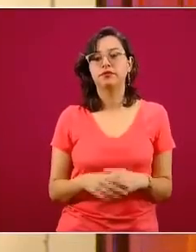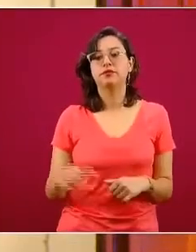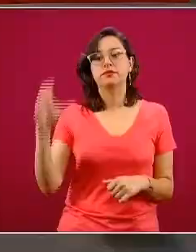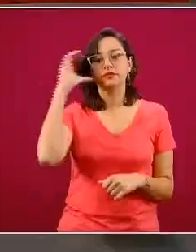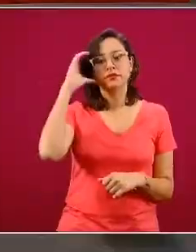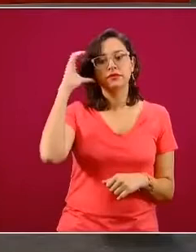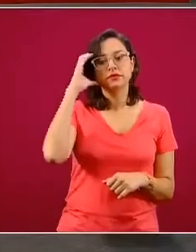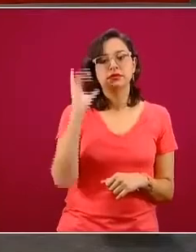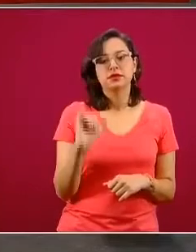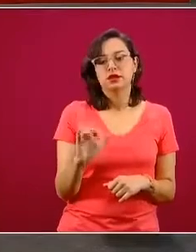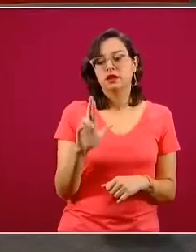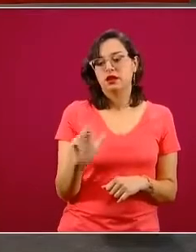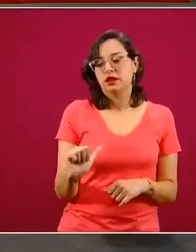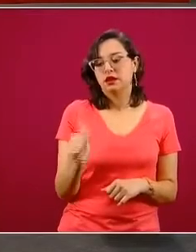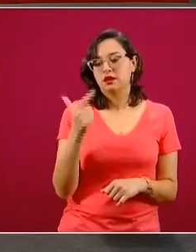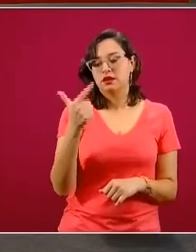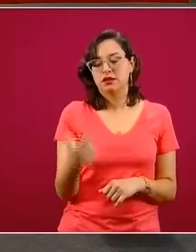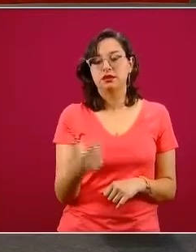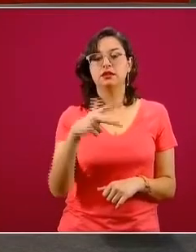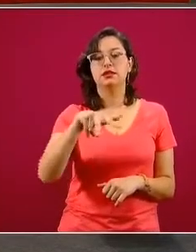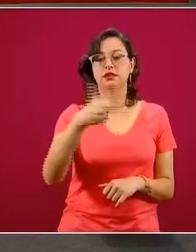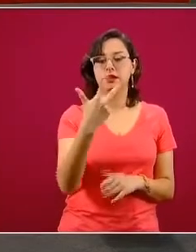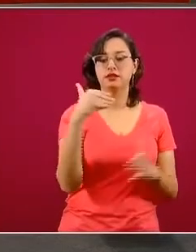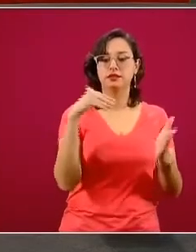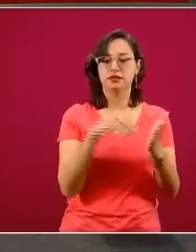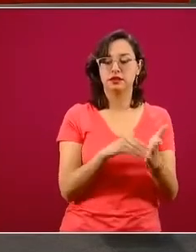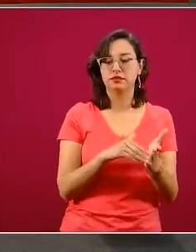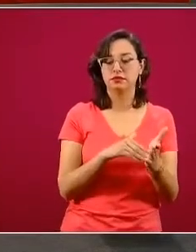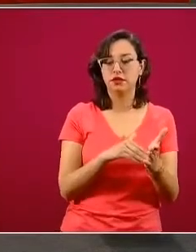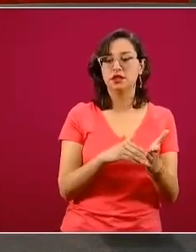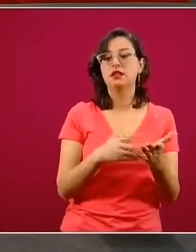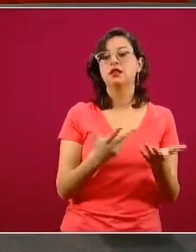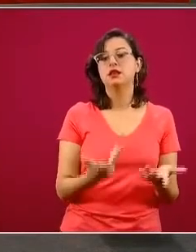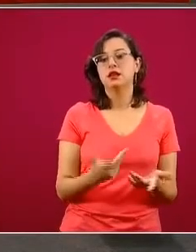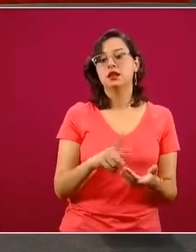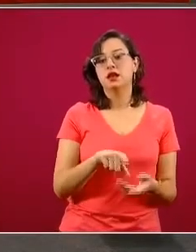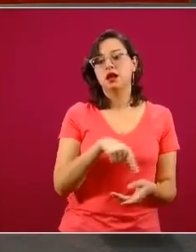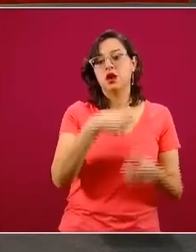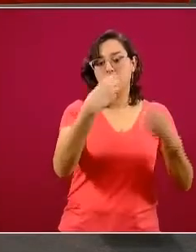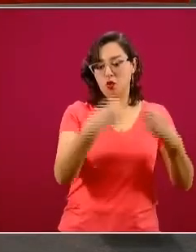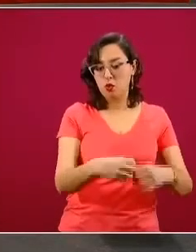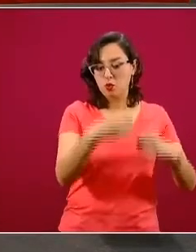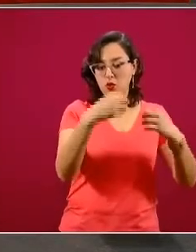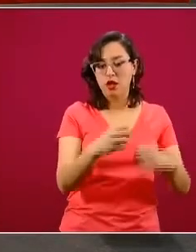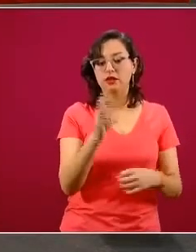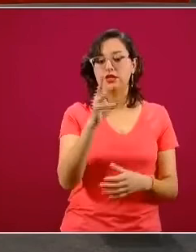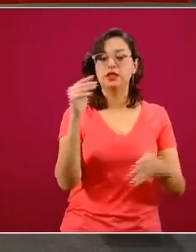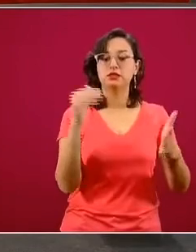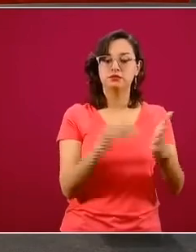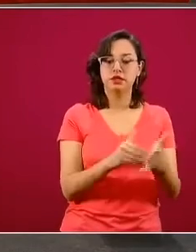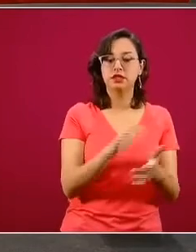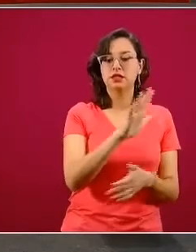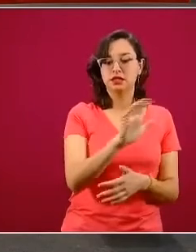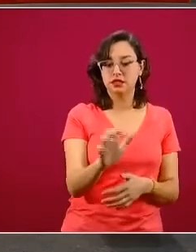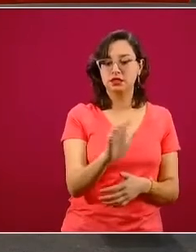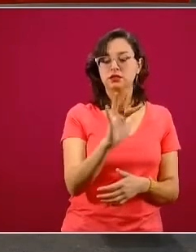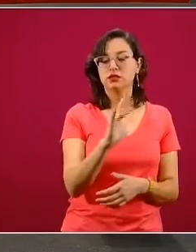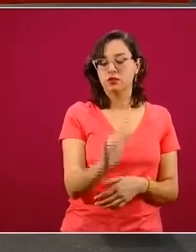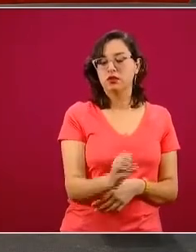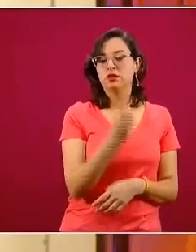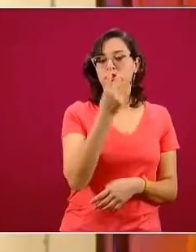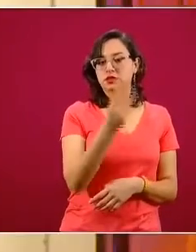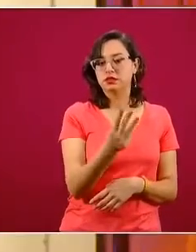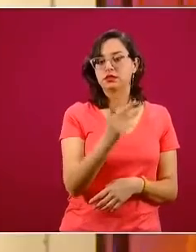disponibles, que fueron 13.267, y las camas IRAJ ocupadas, que son 3.553,